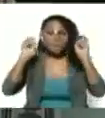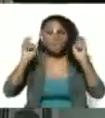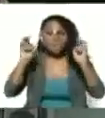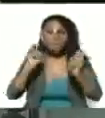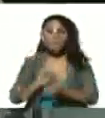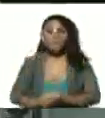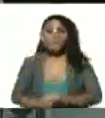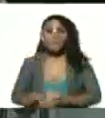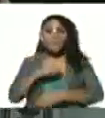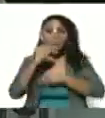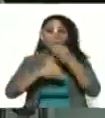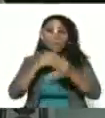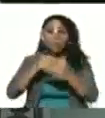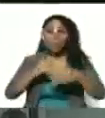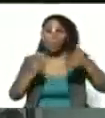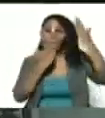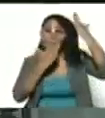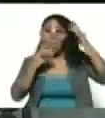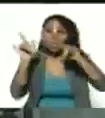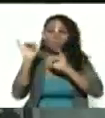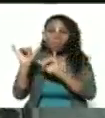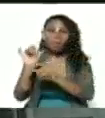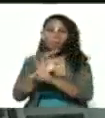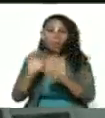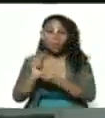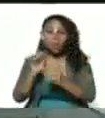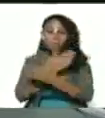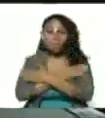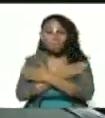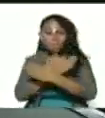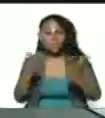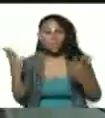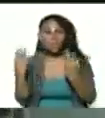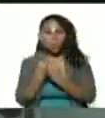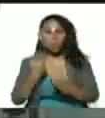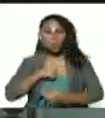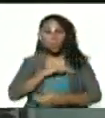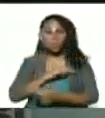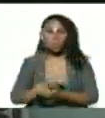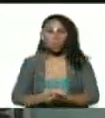hecha por los aborígenes de allá mismo que quisieron colaborar con nosotros